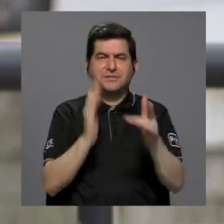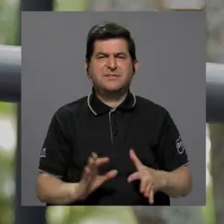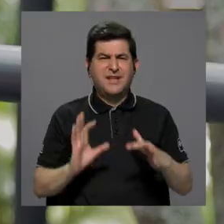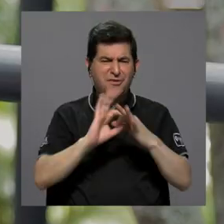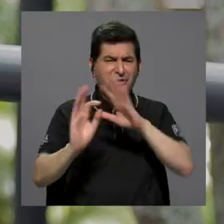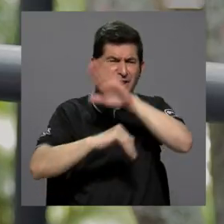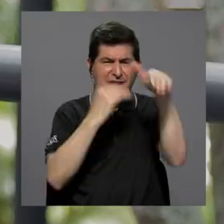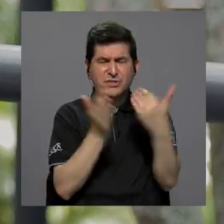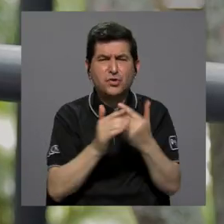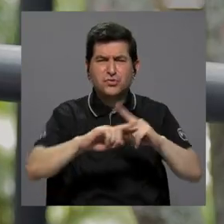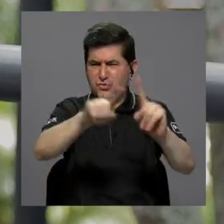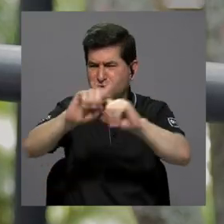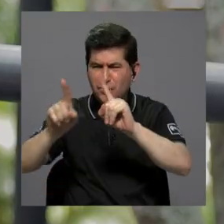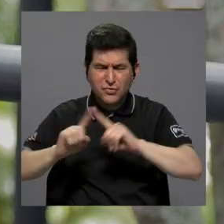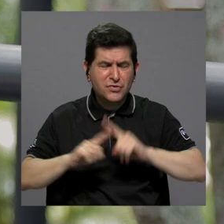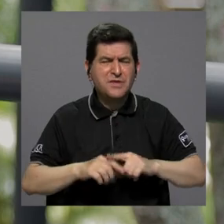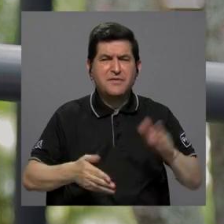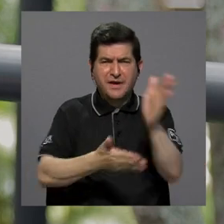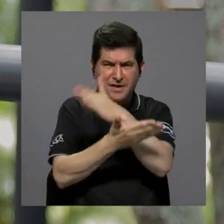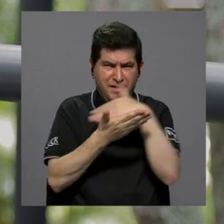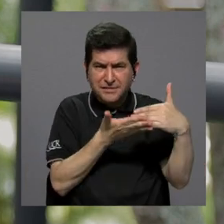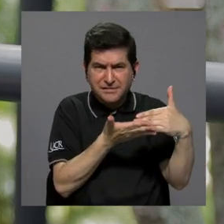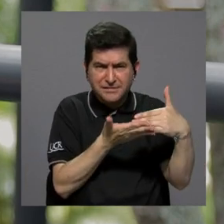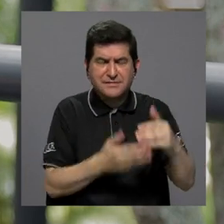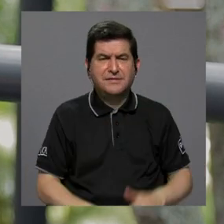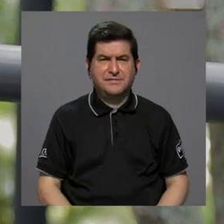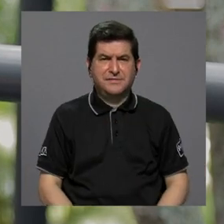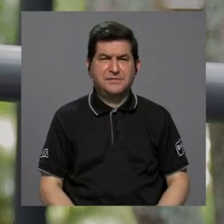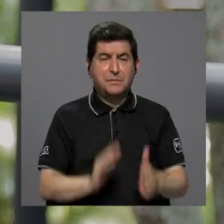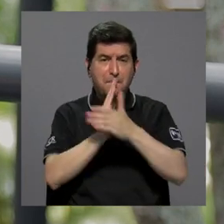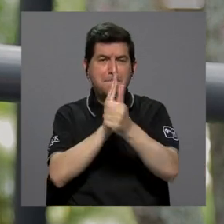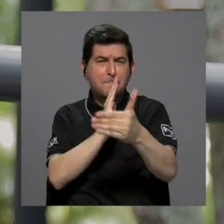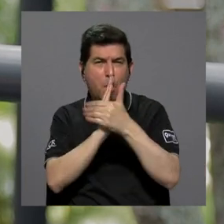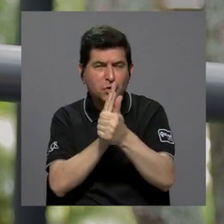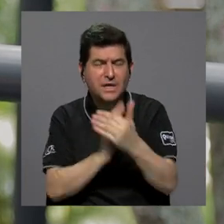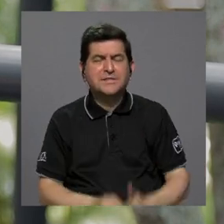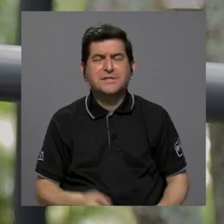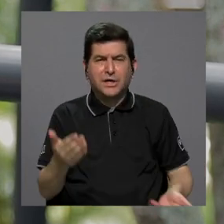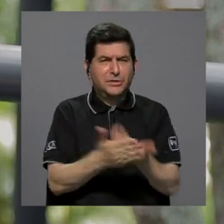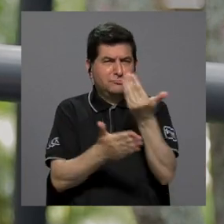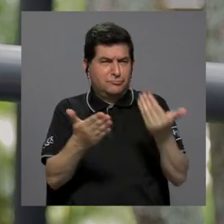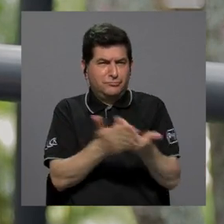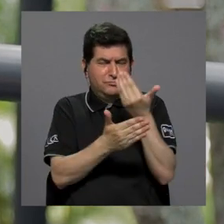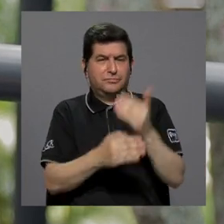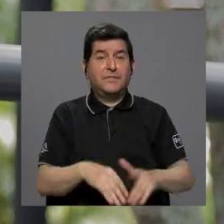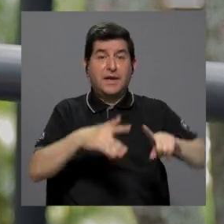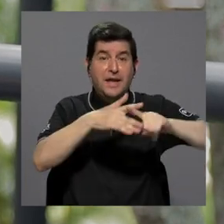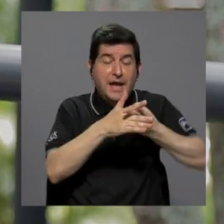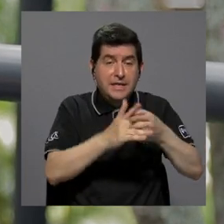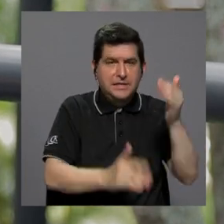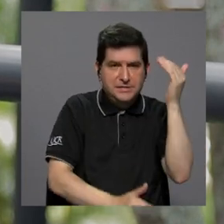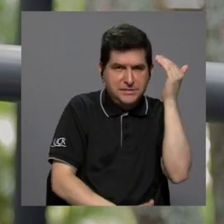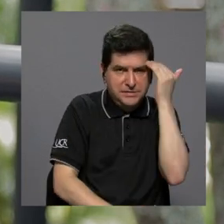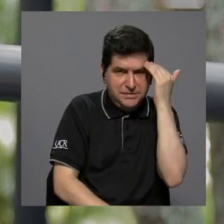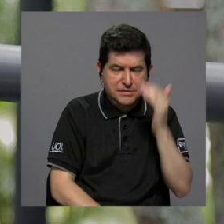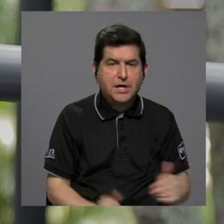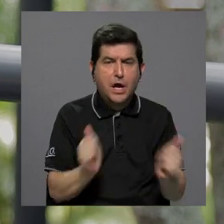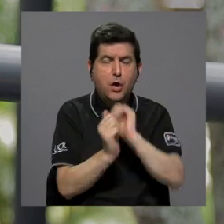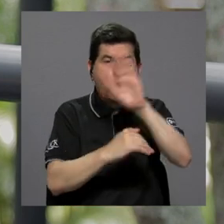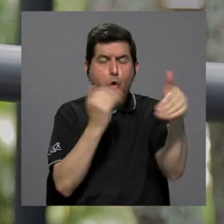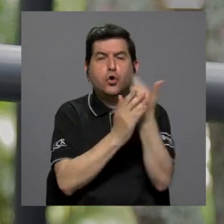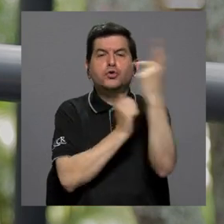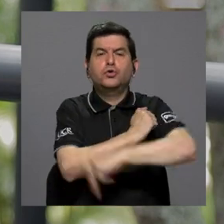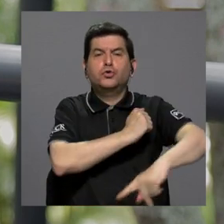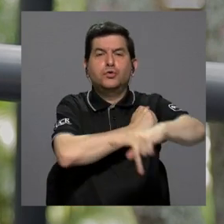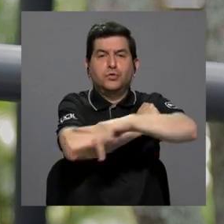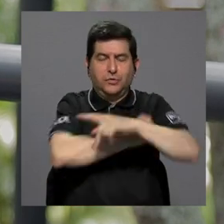¿Cómo se relaciona todo este ecosistema potenciador de la innovación que nace del conocimiento con el